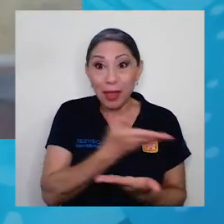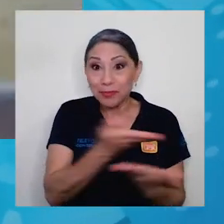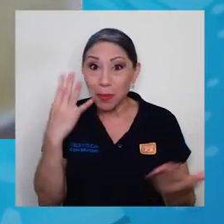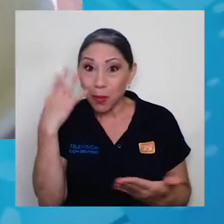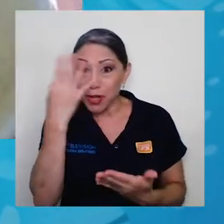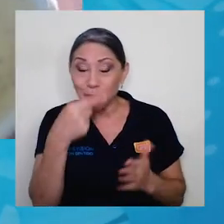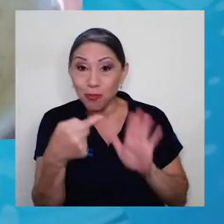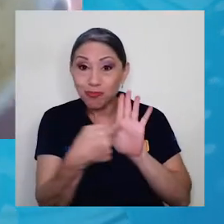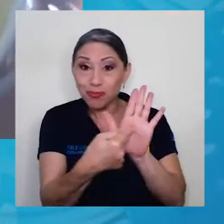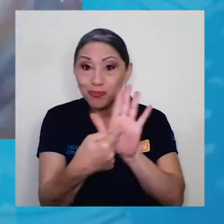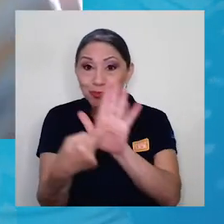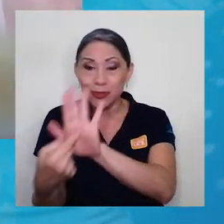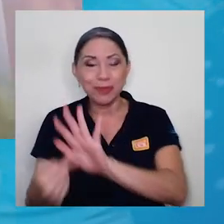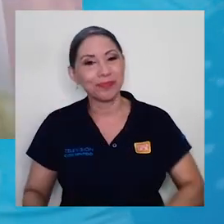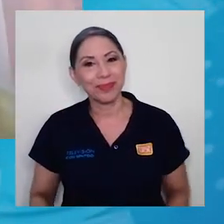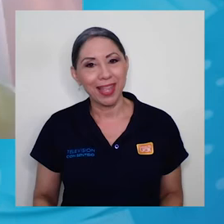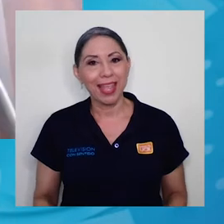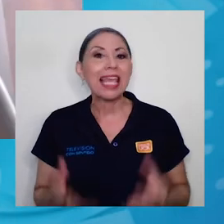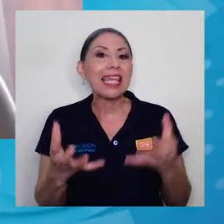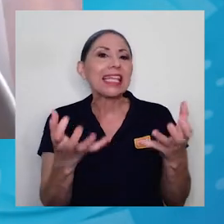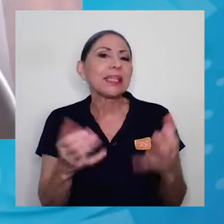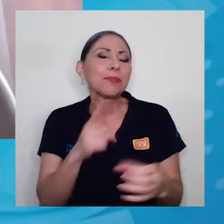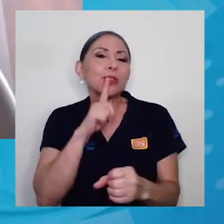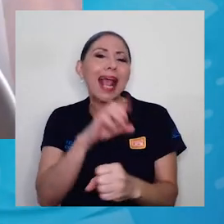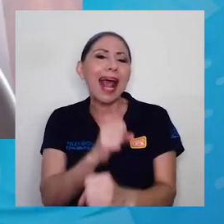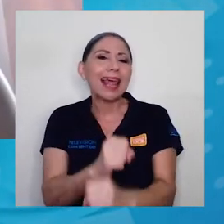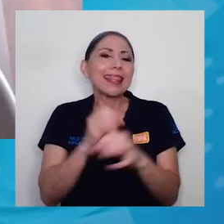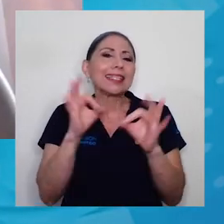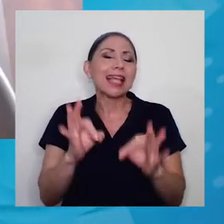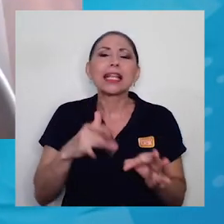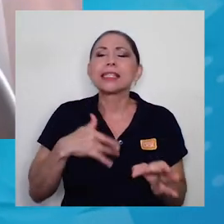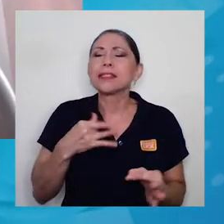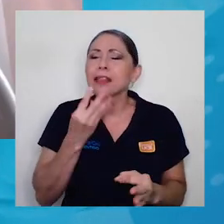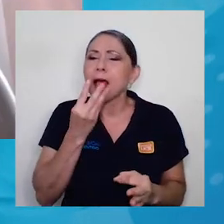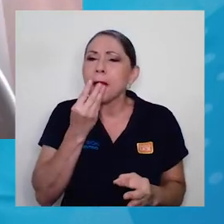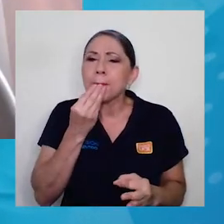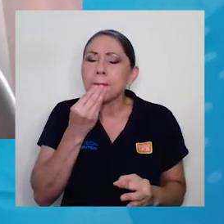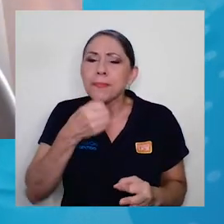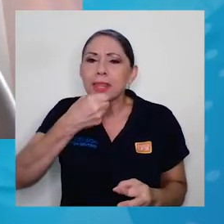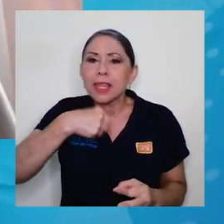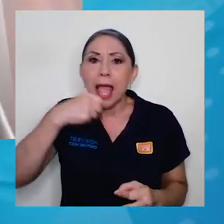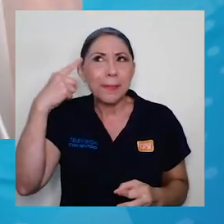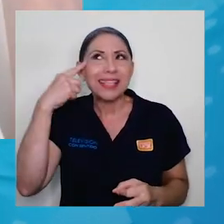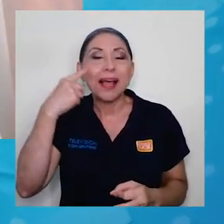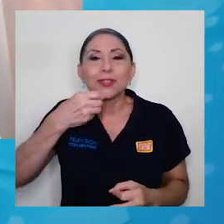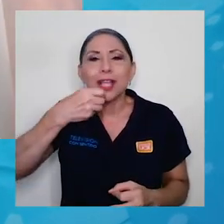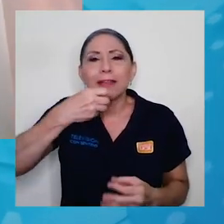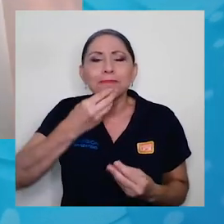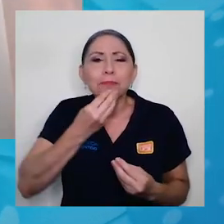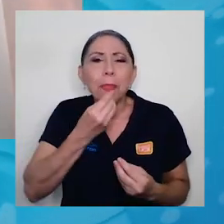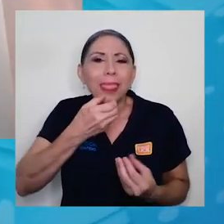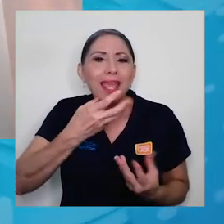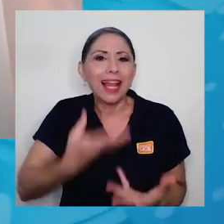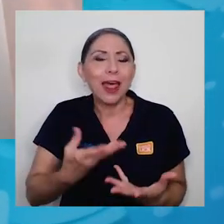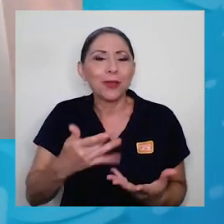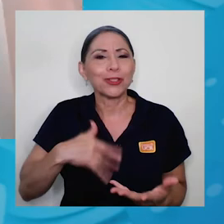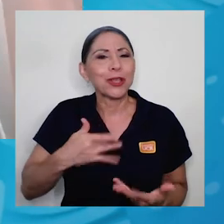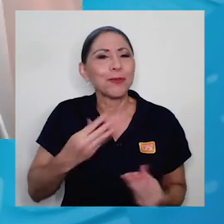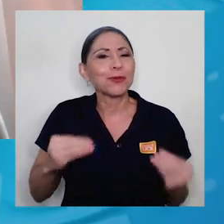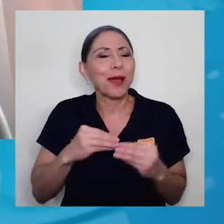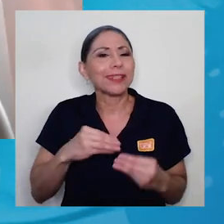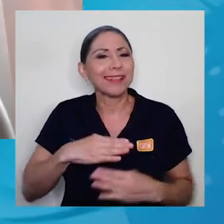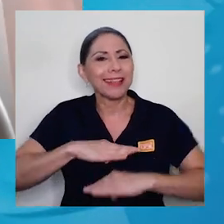maracuyá. Quisimos garantizar una consistencia bastante cremosa porque pensamos que el helado cremoso nos da como una mayor